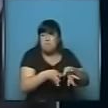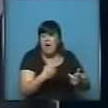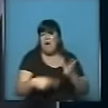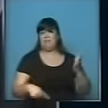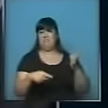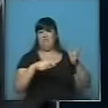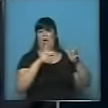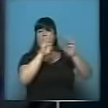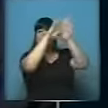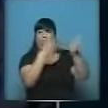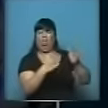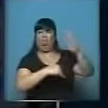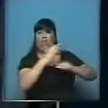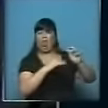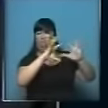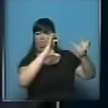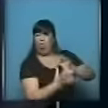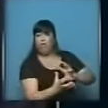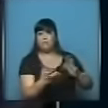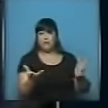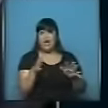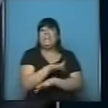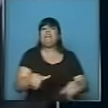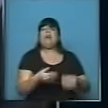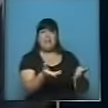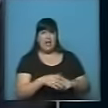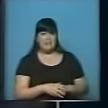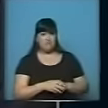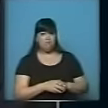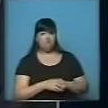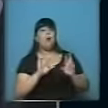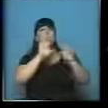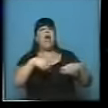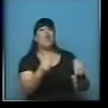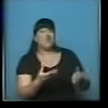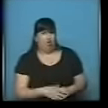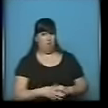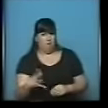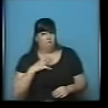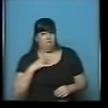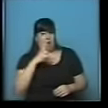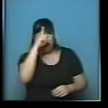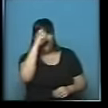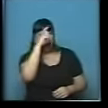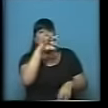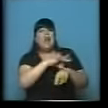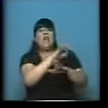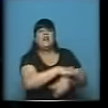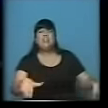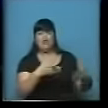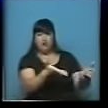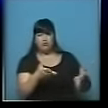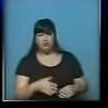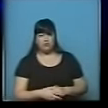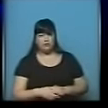edilicios. Entonces, la niñez, ¿cómo entra en tu programa ante tal falencia en la pediatría? Un